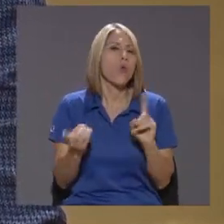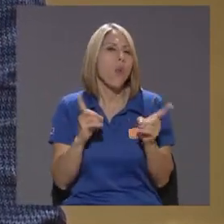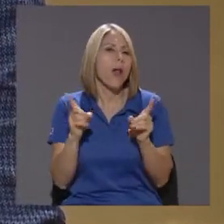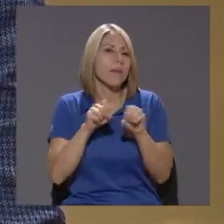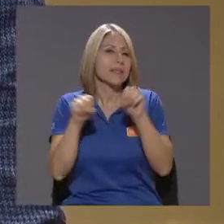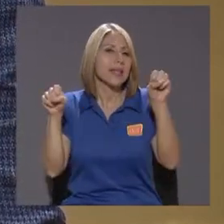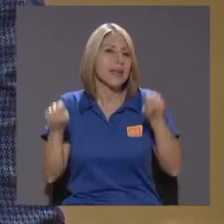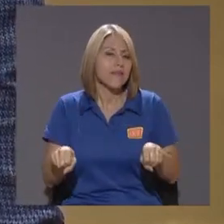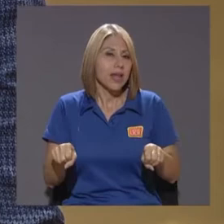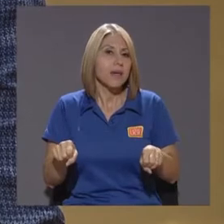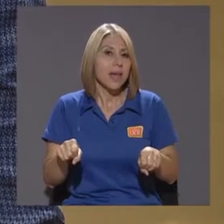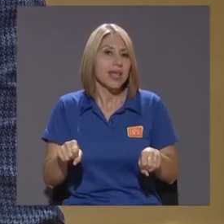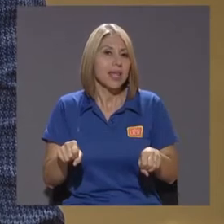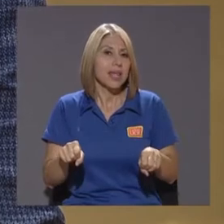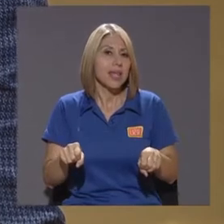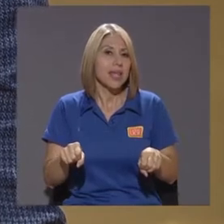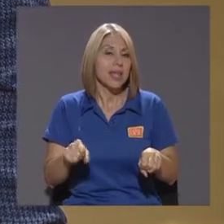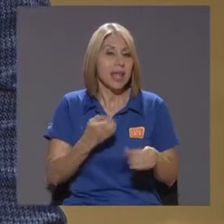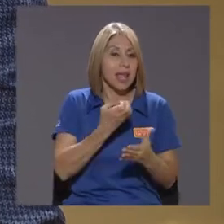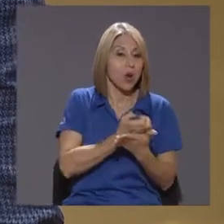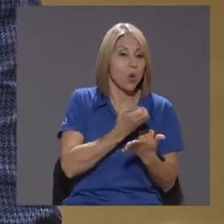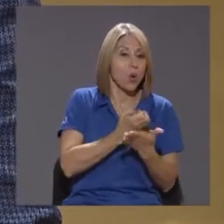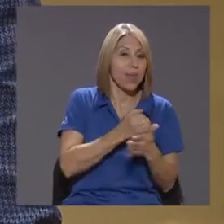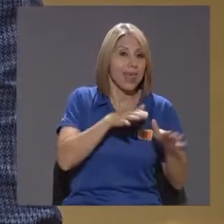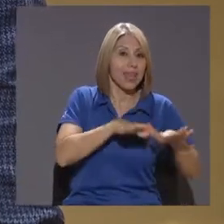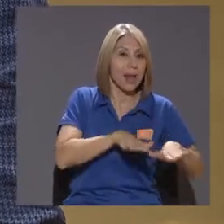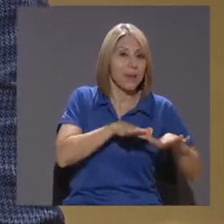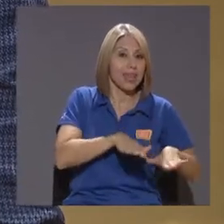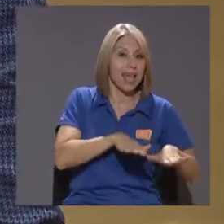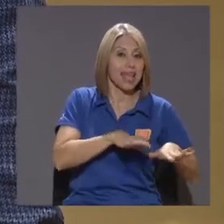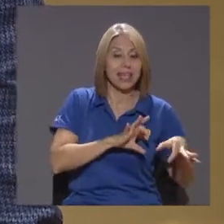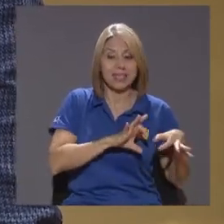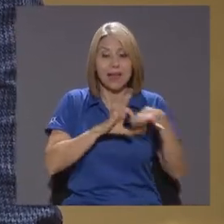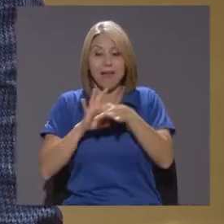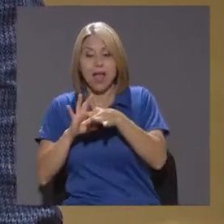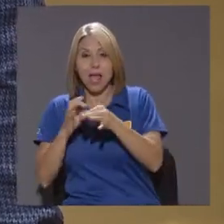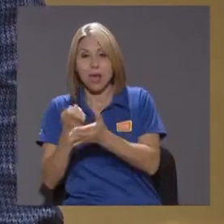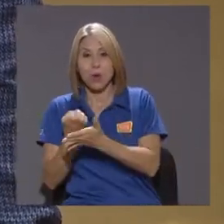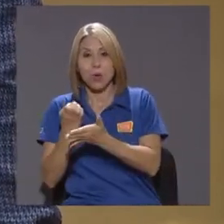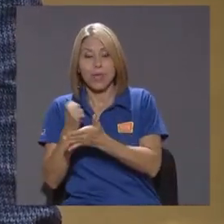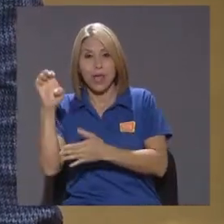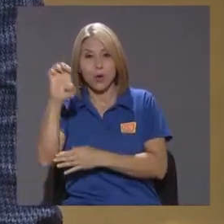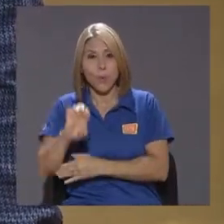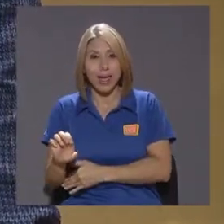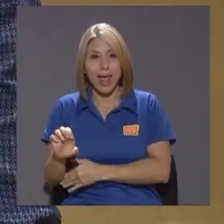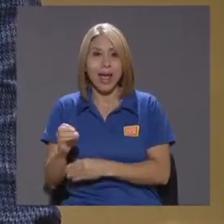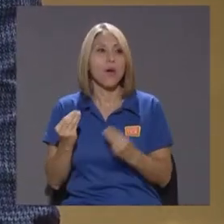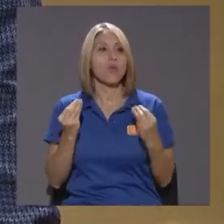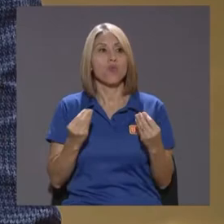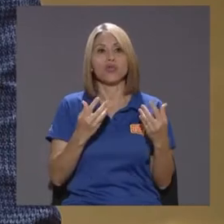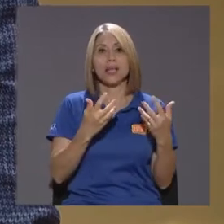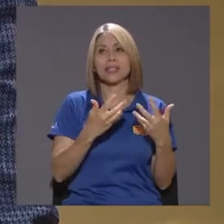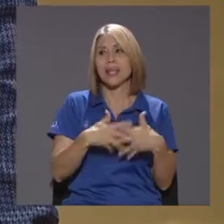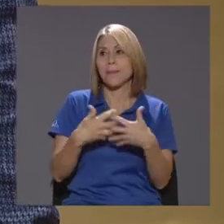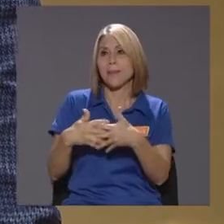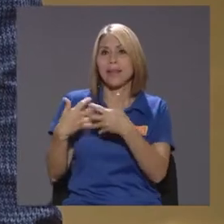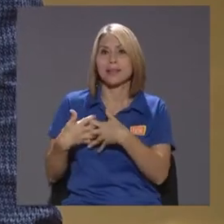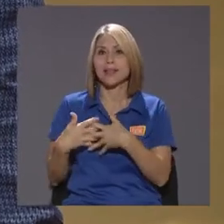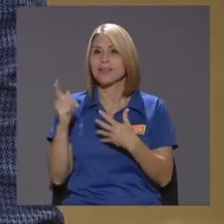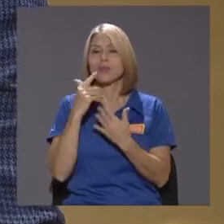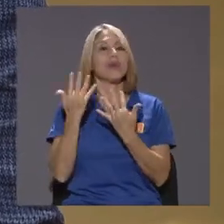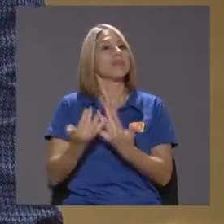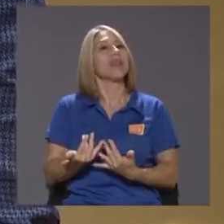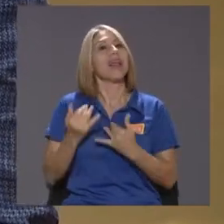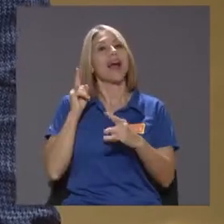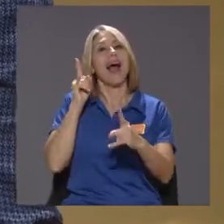En que Se van a relacionar La economía De Gran Bretaña Con la economía Europea Ha hecho que muchas compañías No se esperen Al último día Sino que ya han